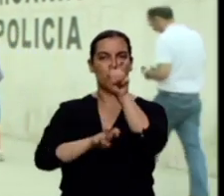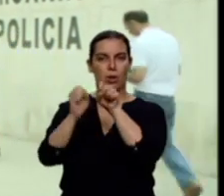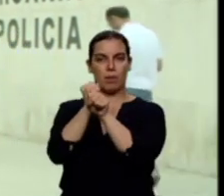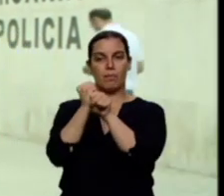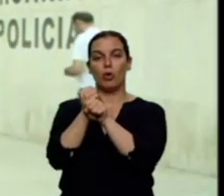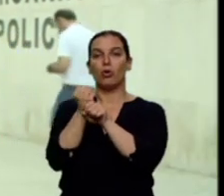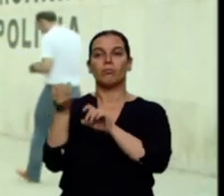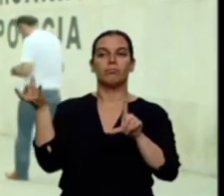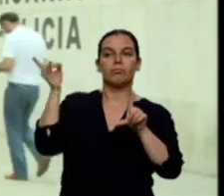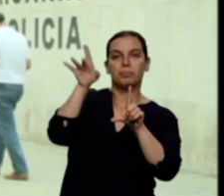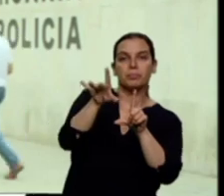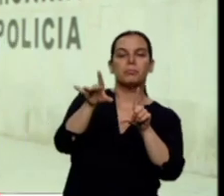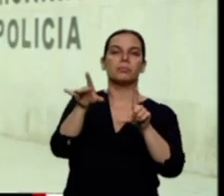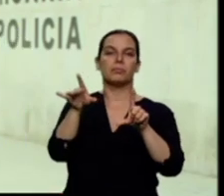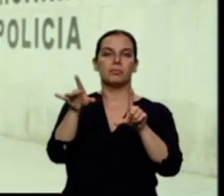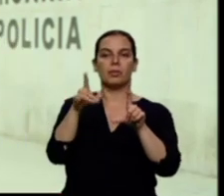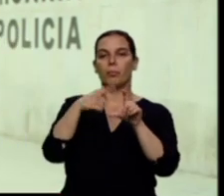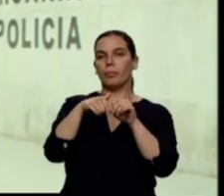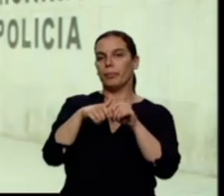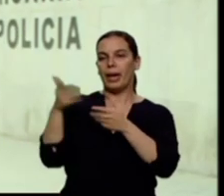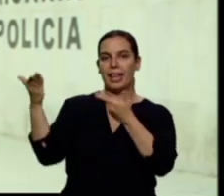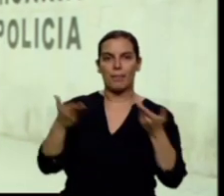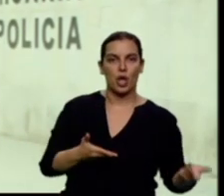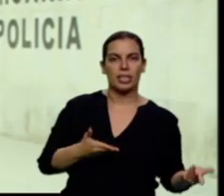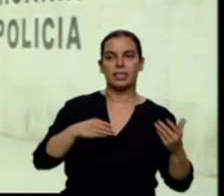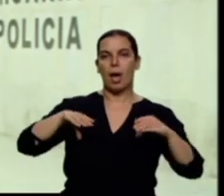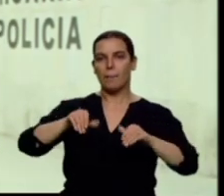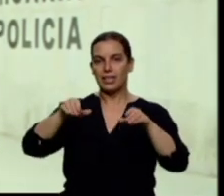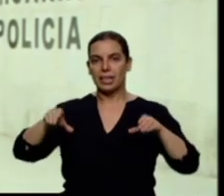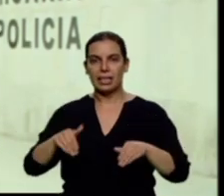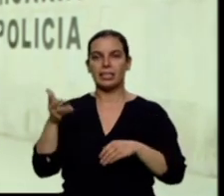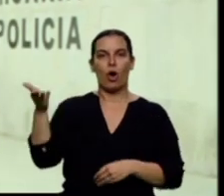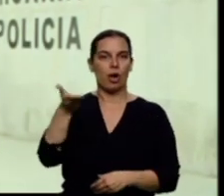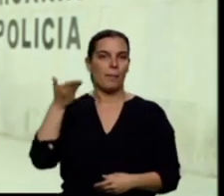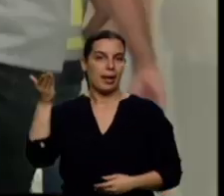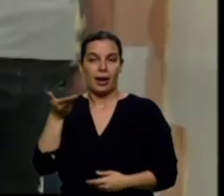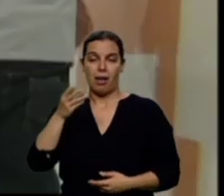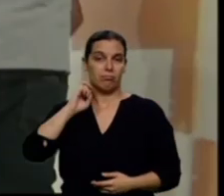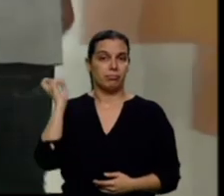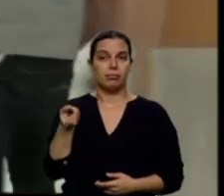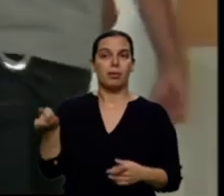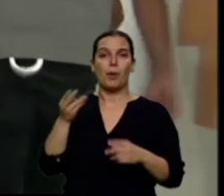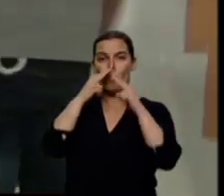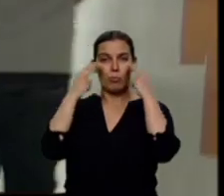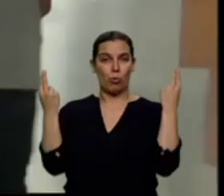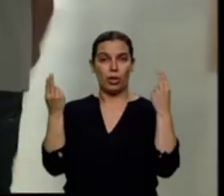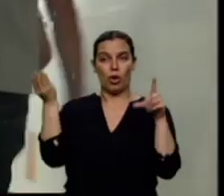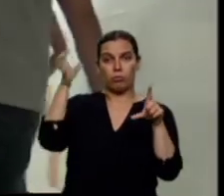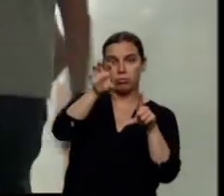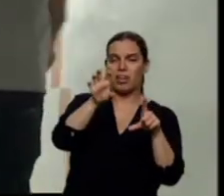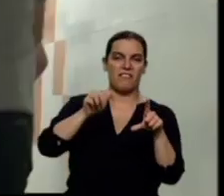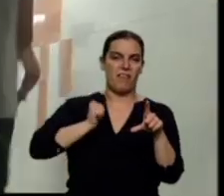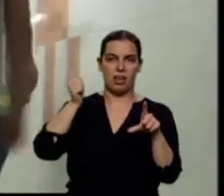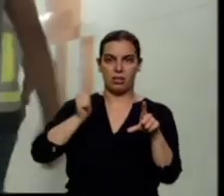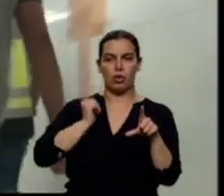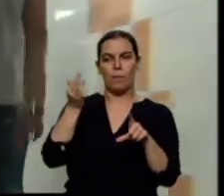compuestos como recepcionistas, masajistas y camareras. Además, esos anuncios ofrecían sueldos elevados.